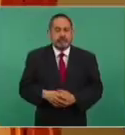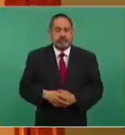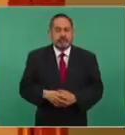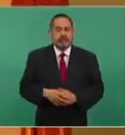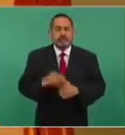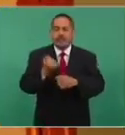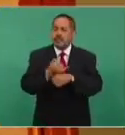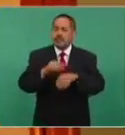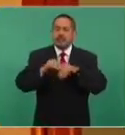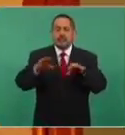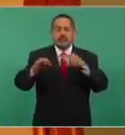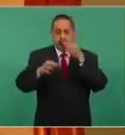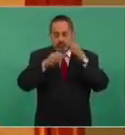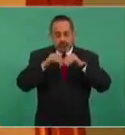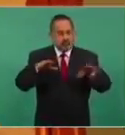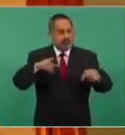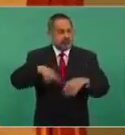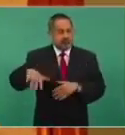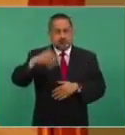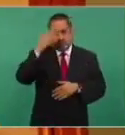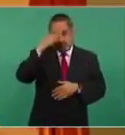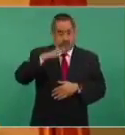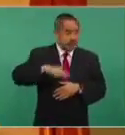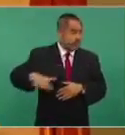Esa información para ellos y para todo el pueblo.